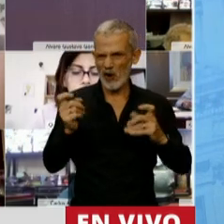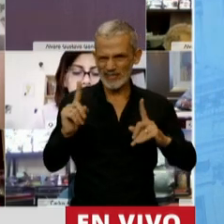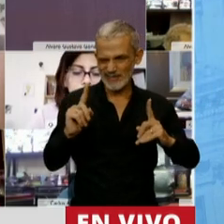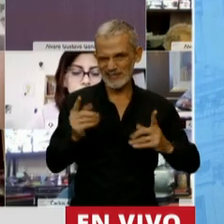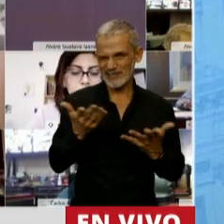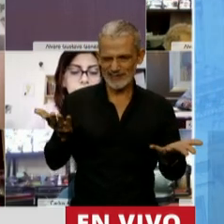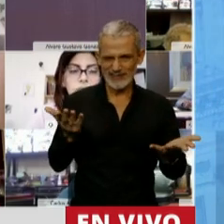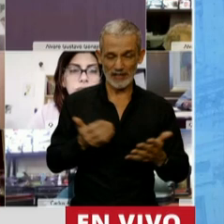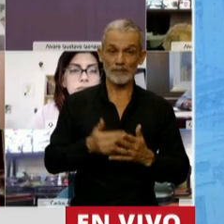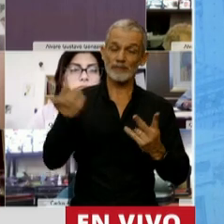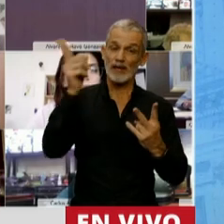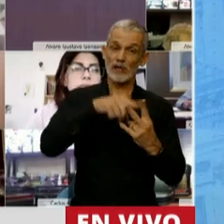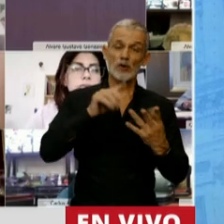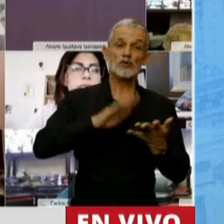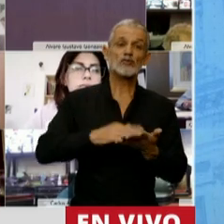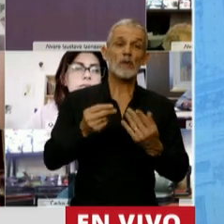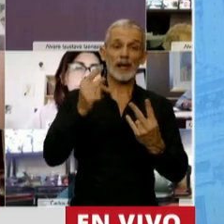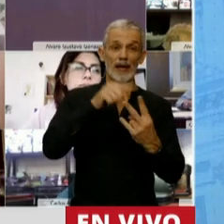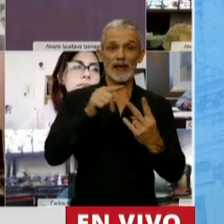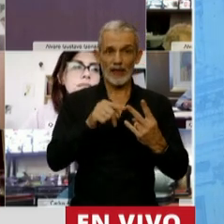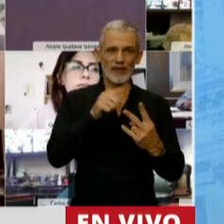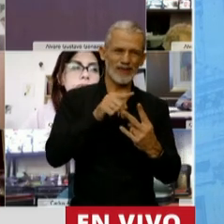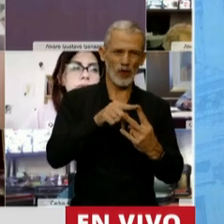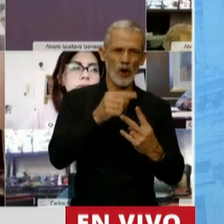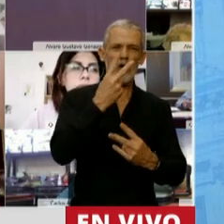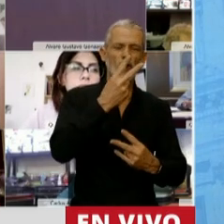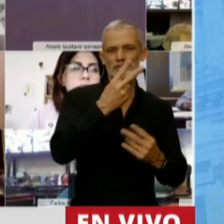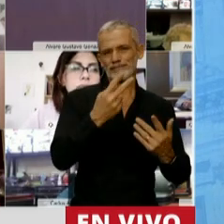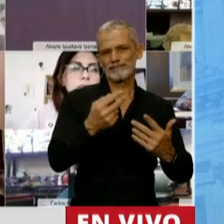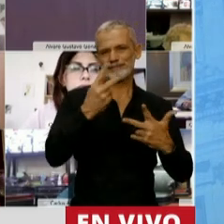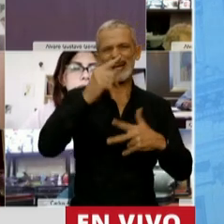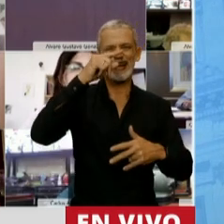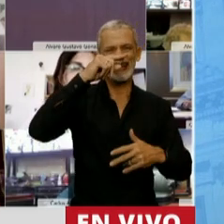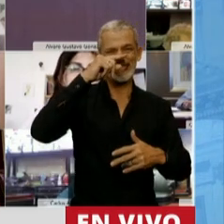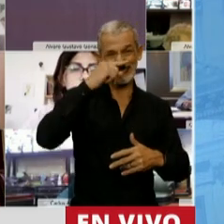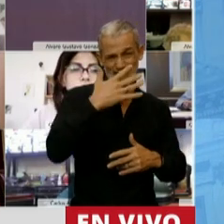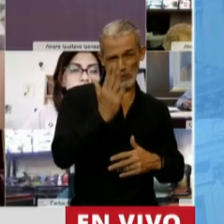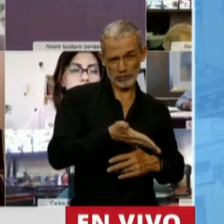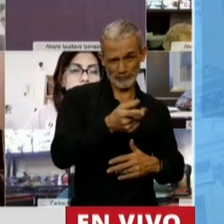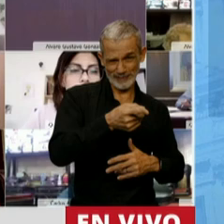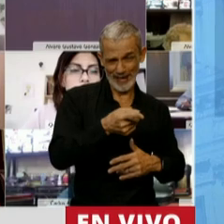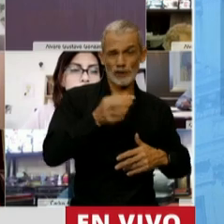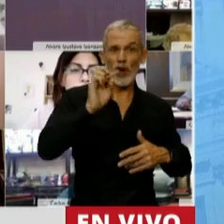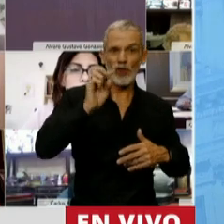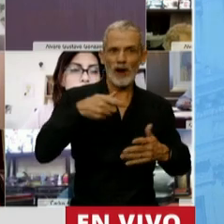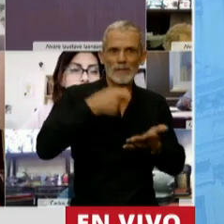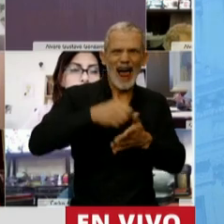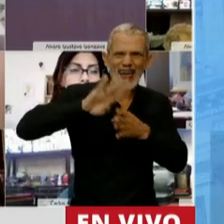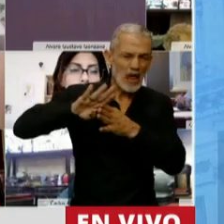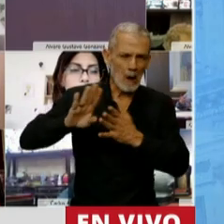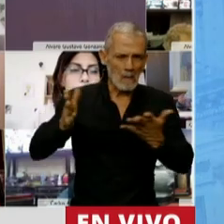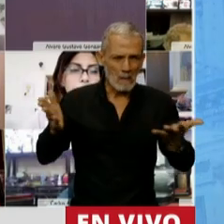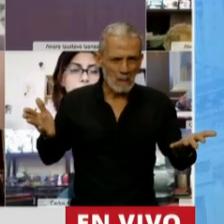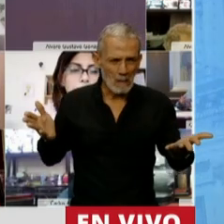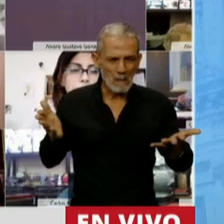ninguna manera, y en cuanto a que dos de cada tres dólares se destinaron a pagar deuda, no resiste ningún análisis,